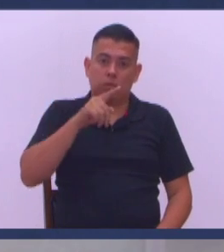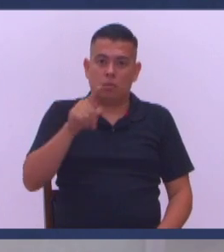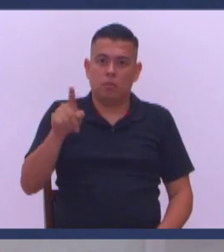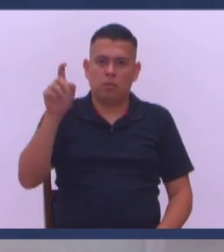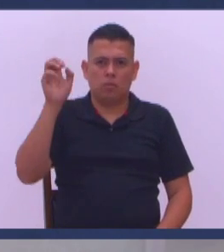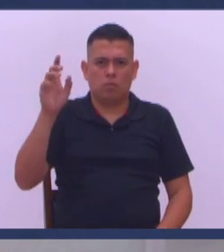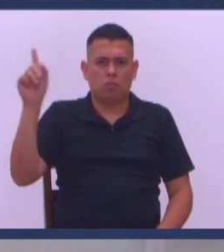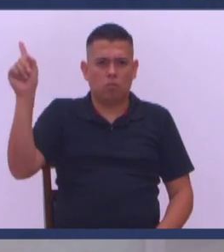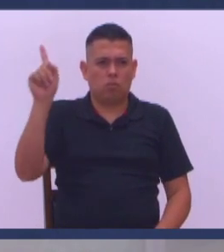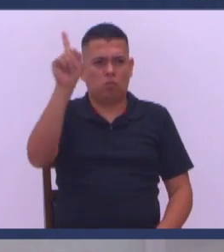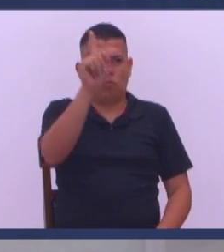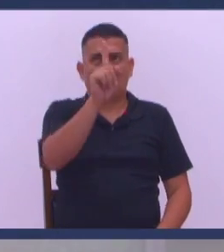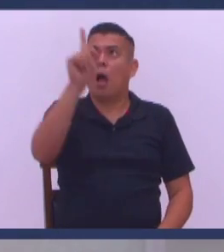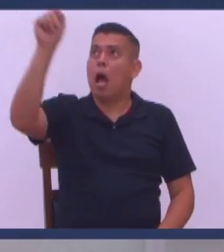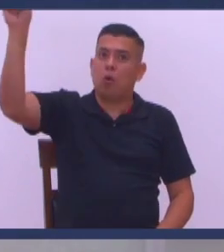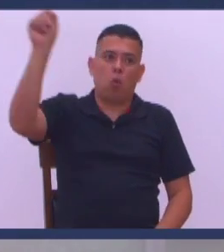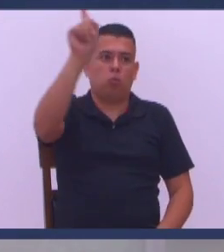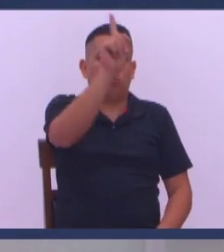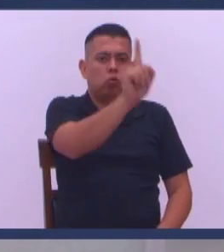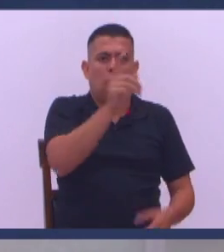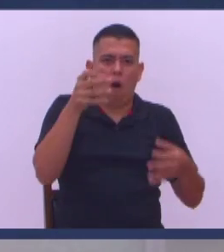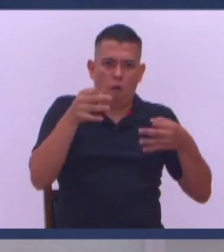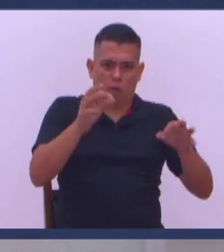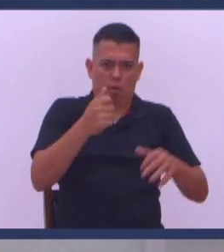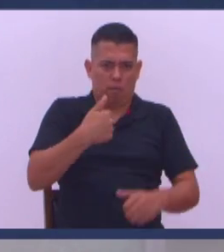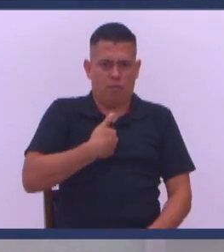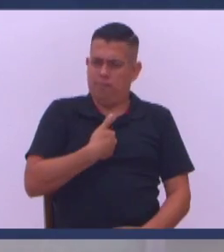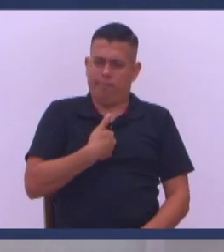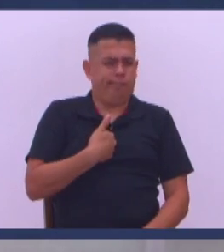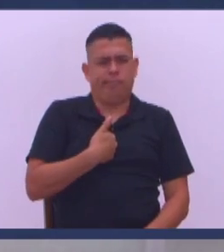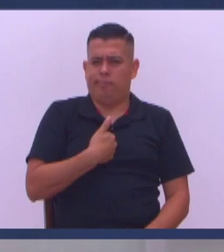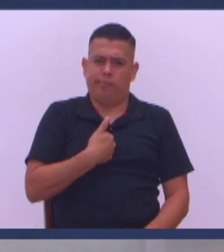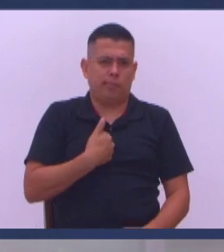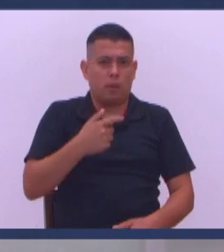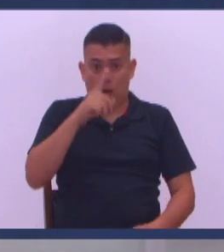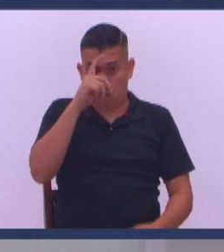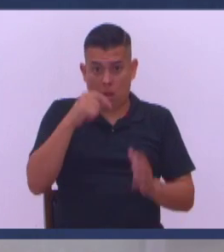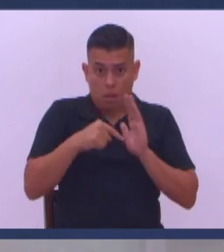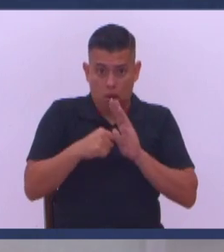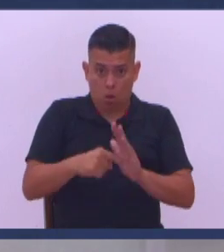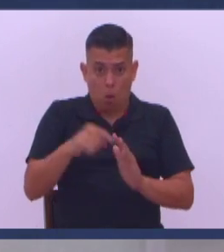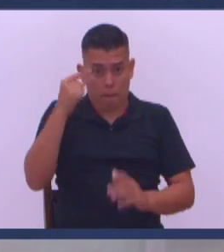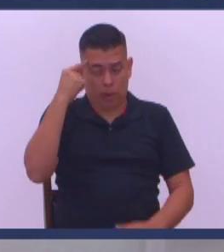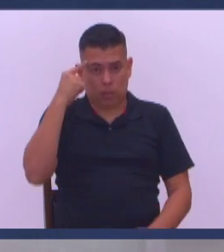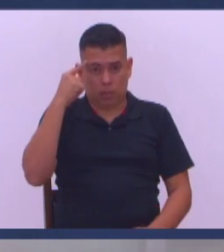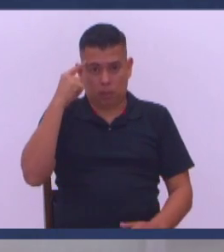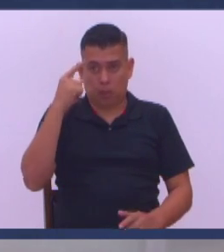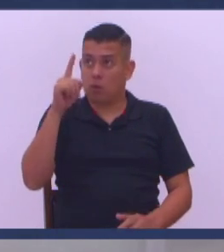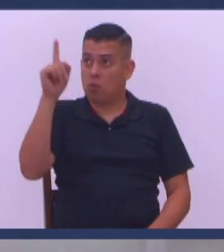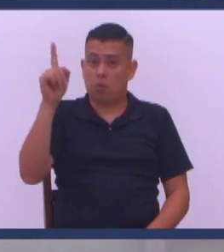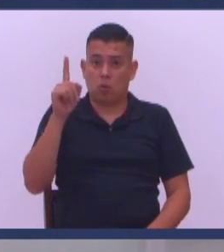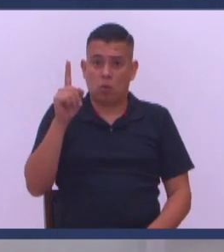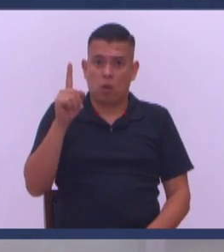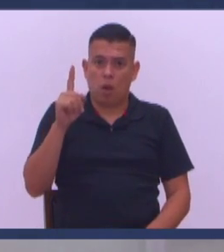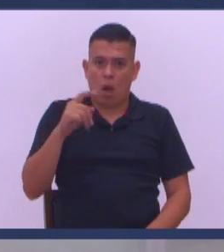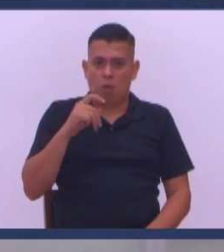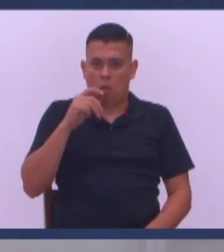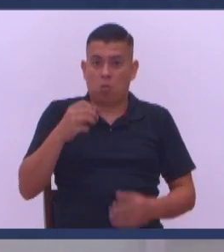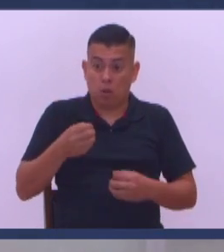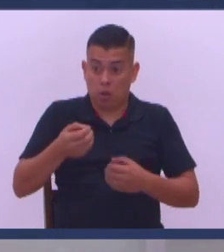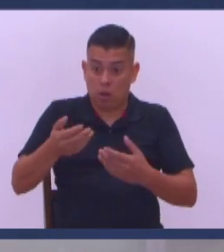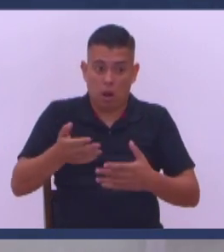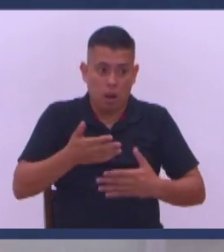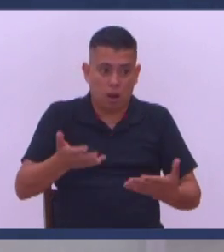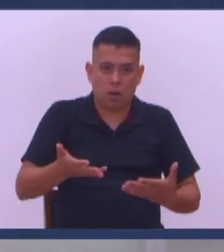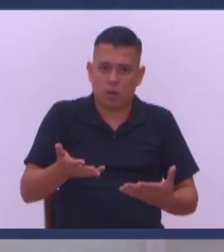Dios no lava domicilio No es a tu manera No es a través de tus obras No es a través de tus pensamientos No es a través de tu altruismo